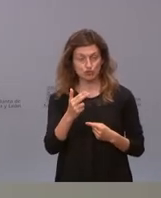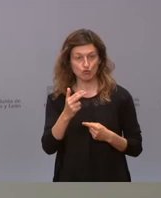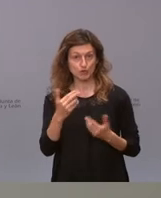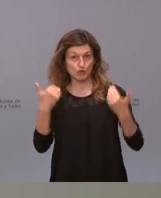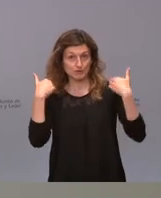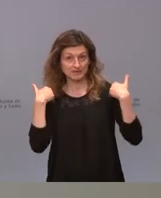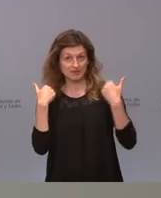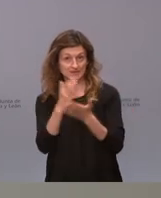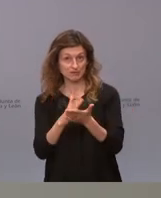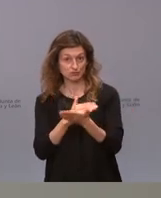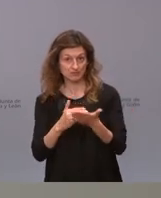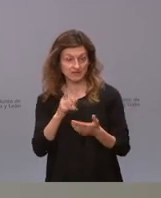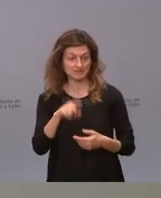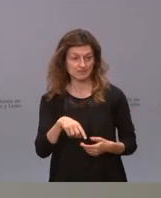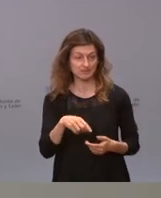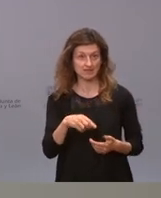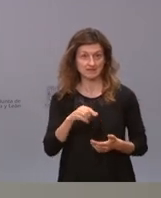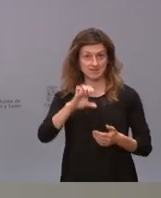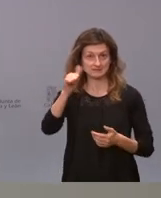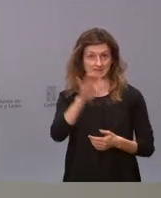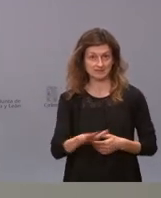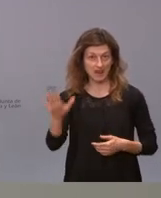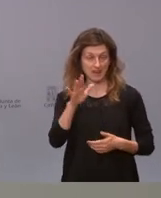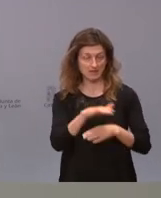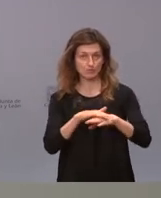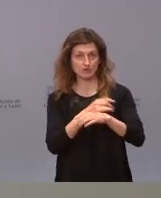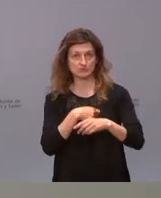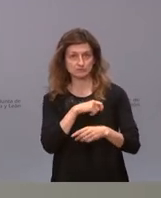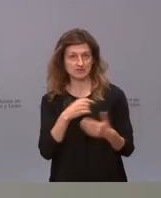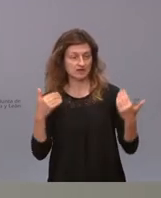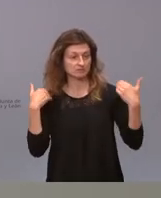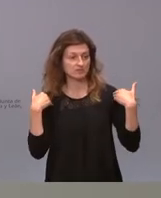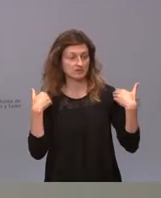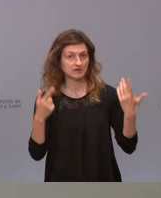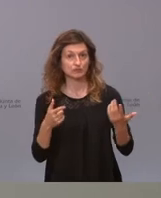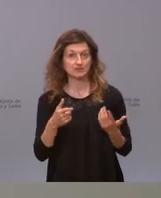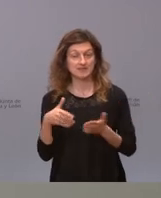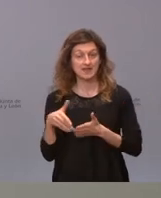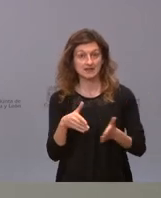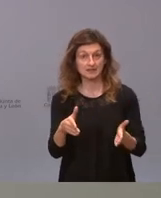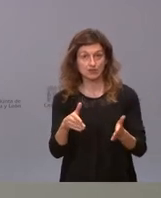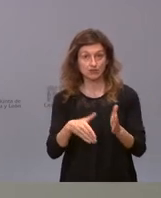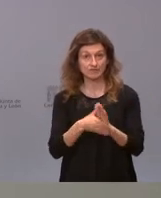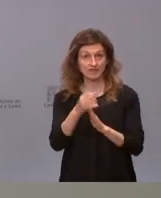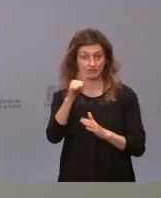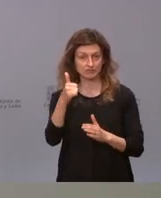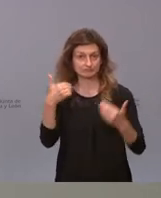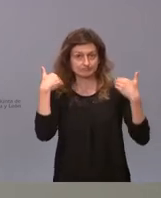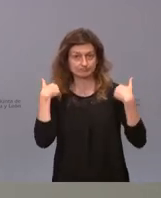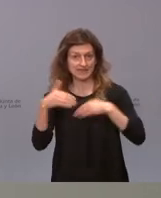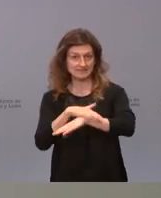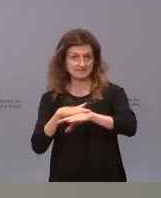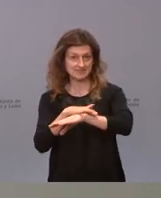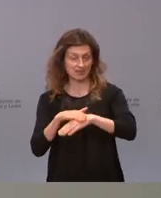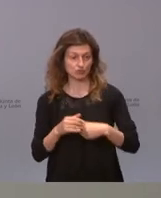autonómicas debemos tenerlo nosotros a las competencias estatales del gobierno de España y por lo tanto las confederaciones hidrográficas son órganos del Estado en segundo lugar